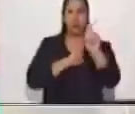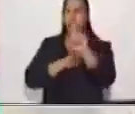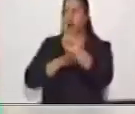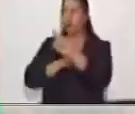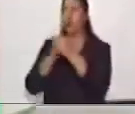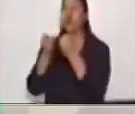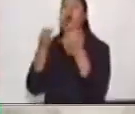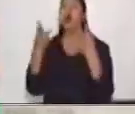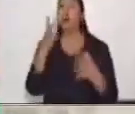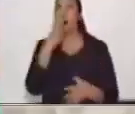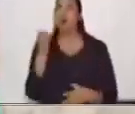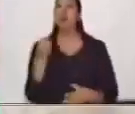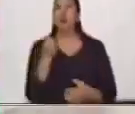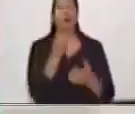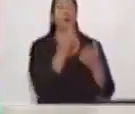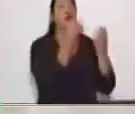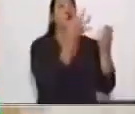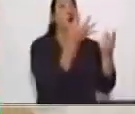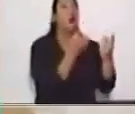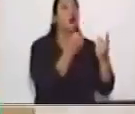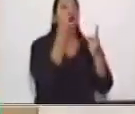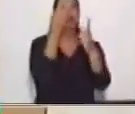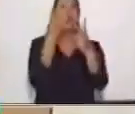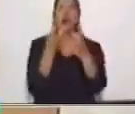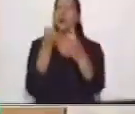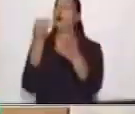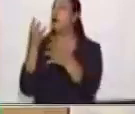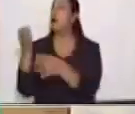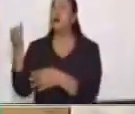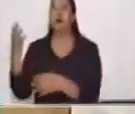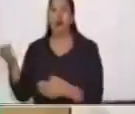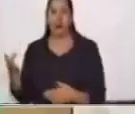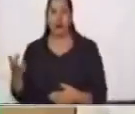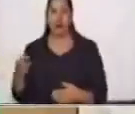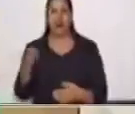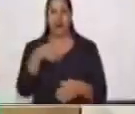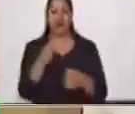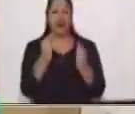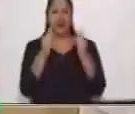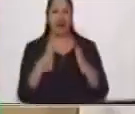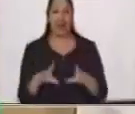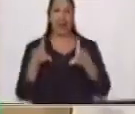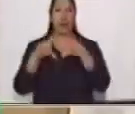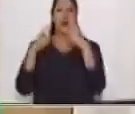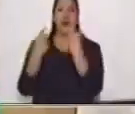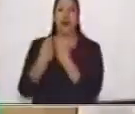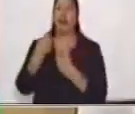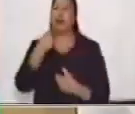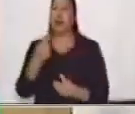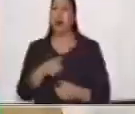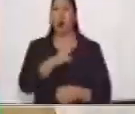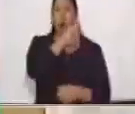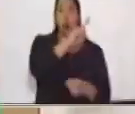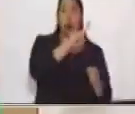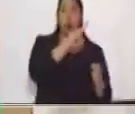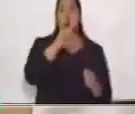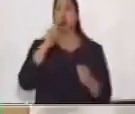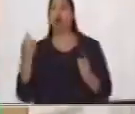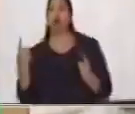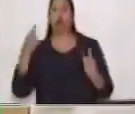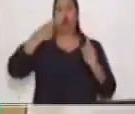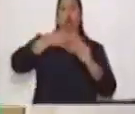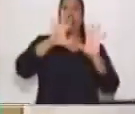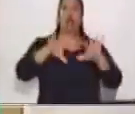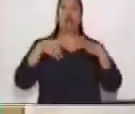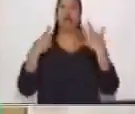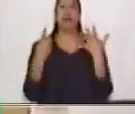título. ejemplo, acá los alumnos de la clase dijeron la frecuencia, quiere decir de uno a dieciséis, cuántos hermanos había en cada hogar.